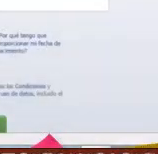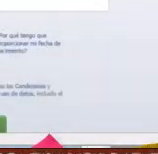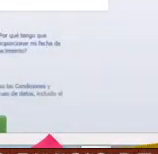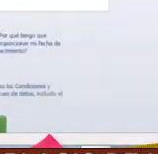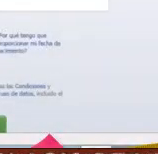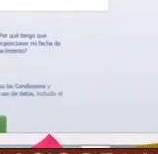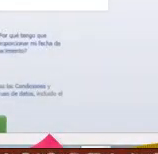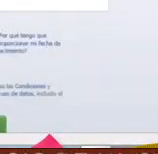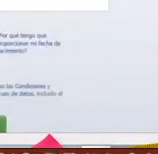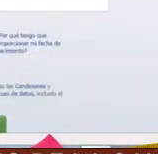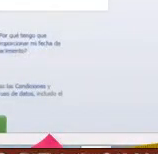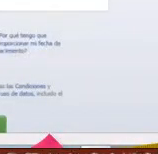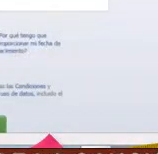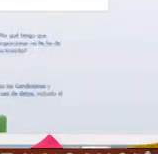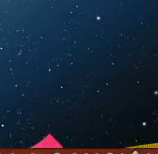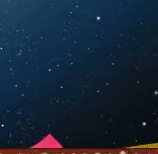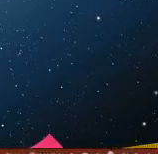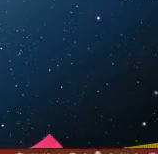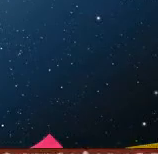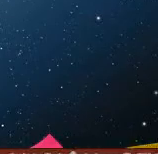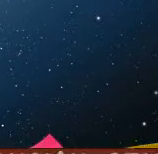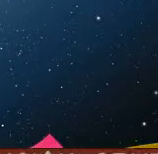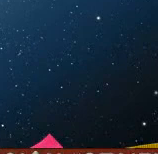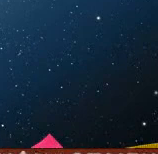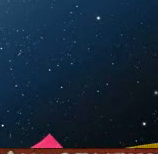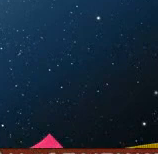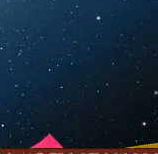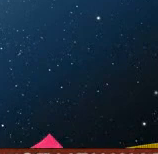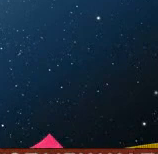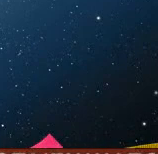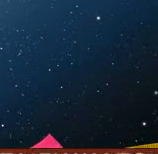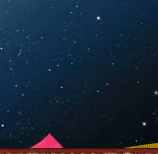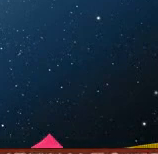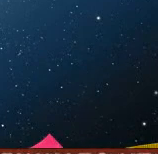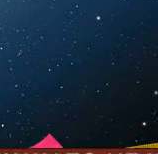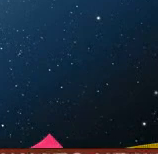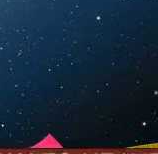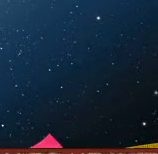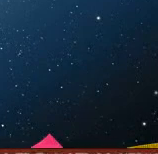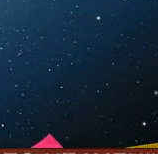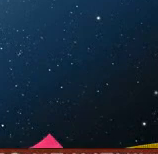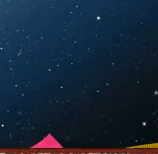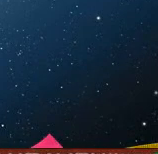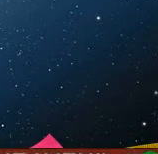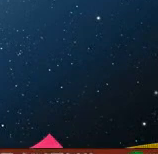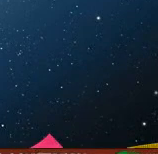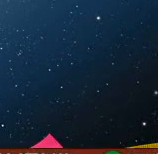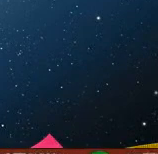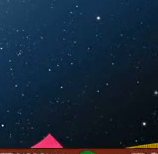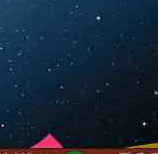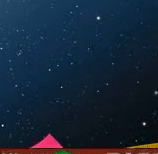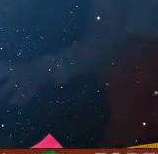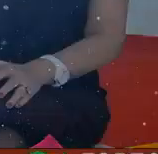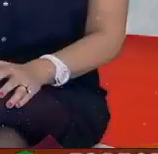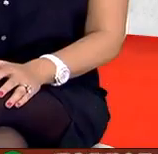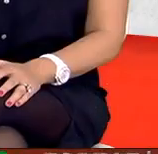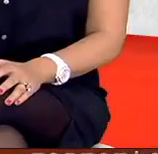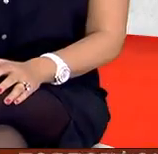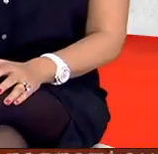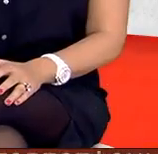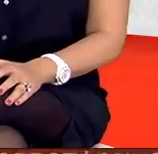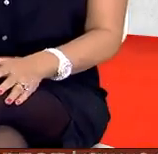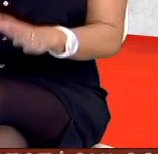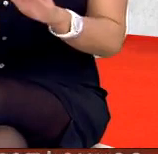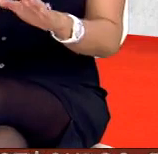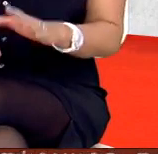tanto al cliente como a la industria y no sabemos hasta donde nos llevará esta revolución el timeline es el nuevo campo de juego les agradezco mucho que